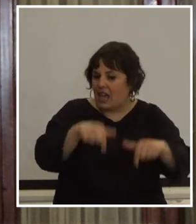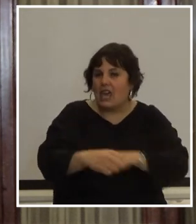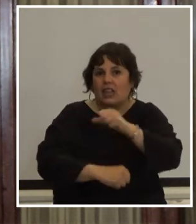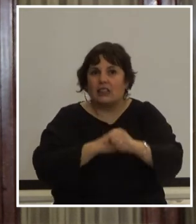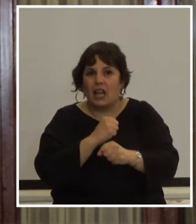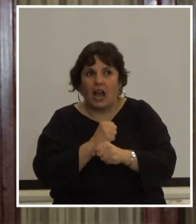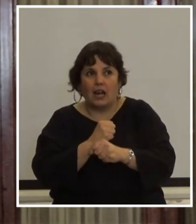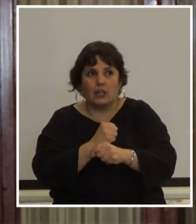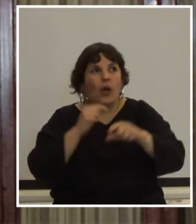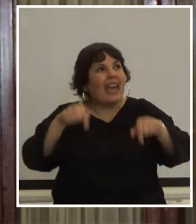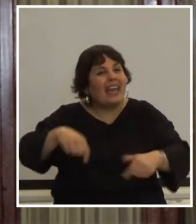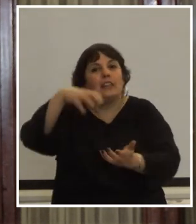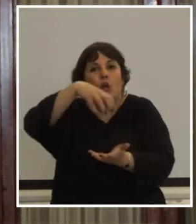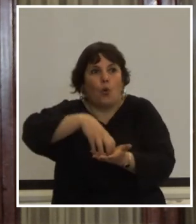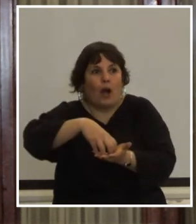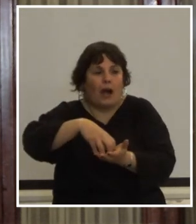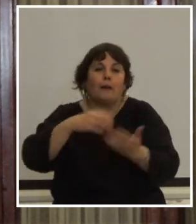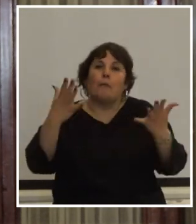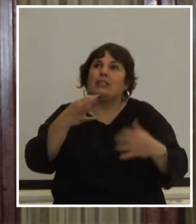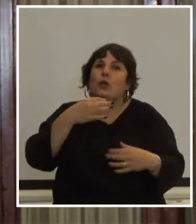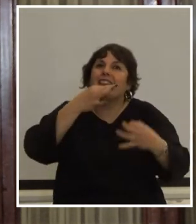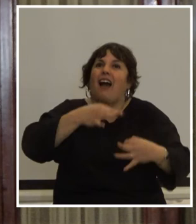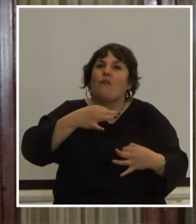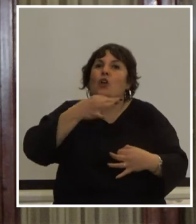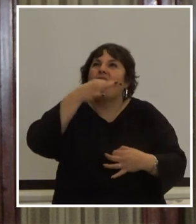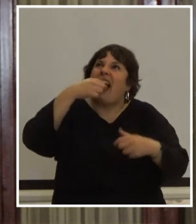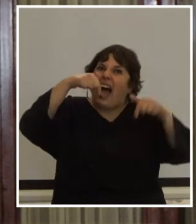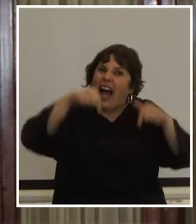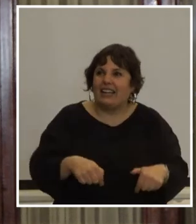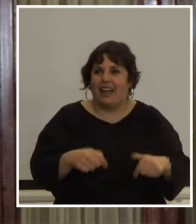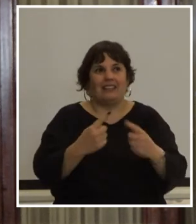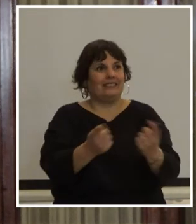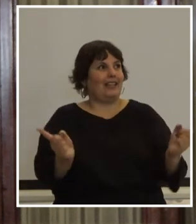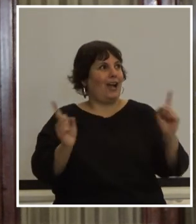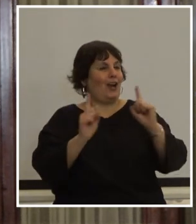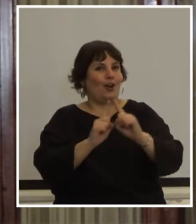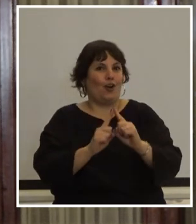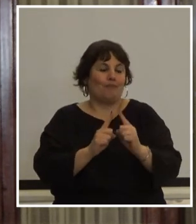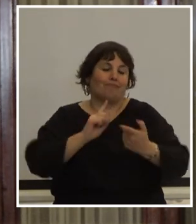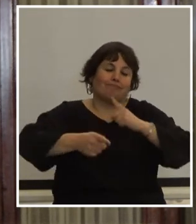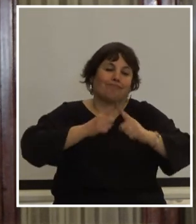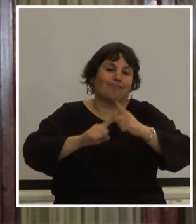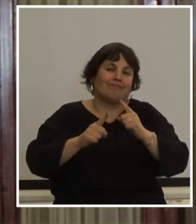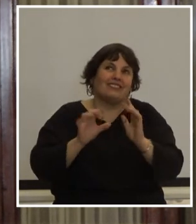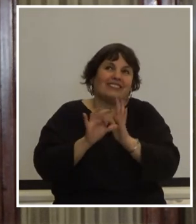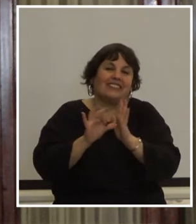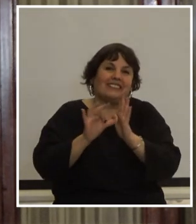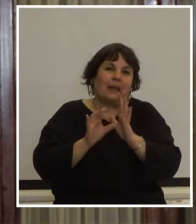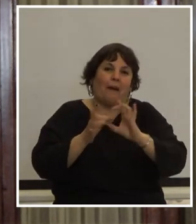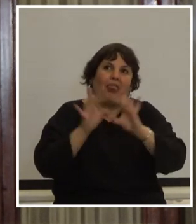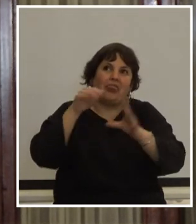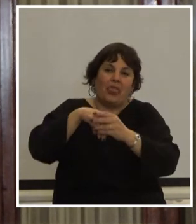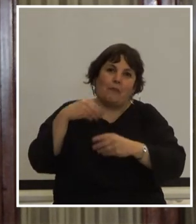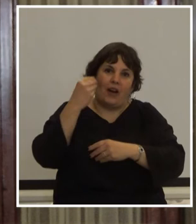y en este lugar por eso está bueno decirlo acá en este salón de los pasos perdidos que mucho tiene que ver con la democracia y con los derechos